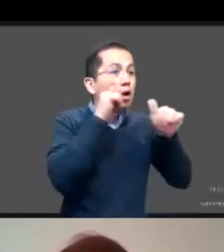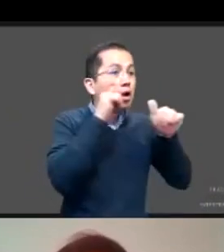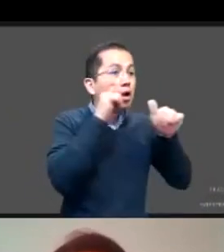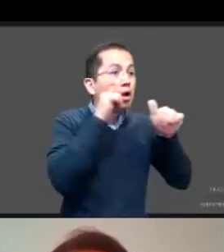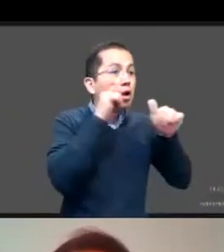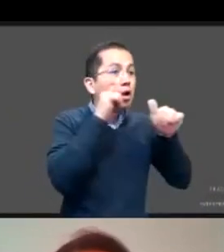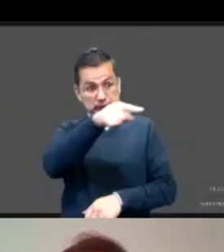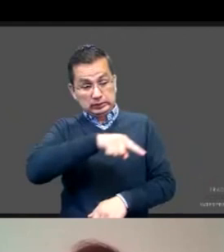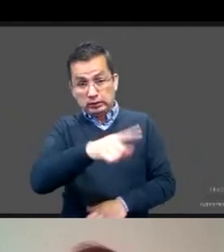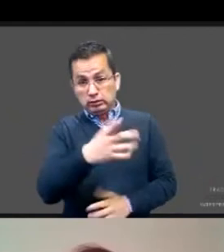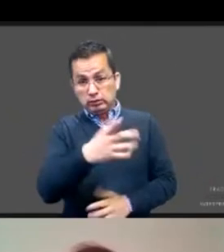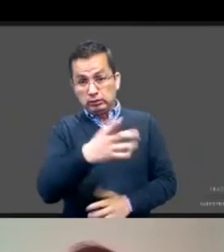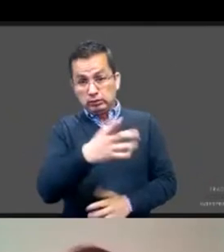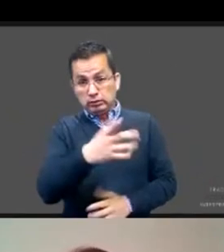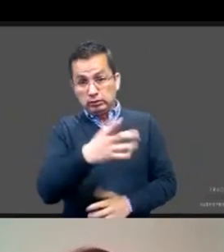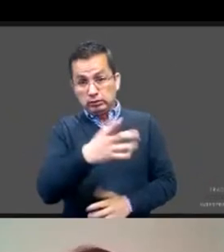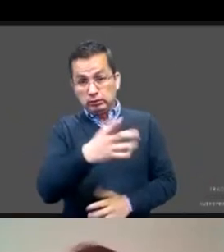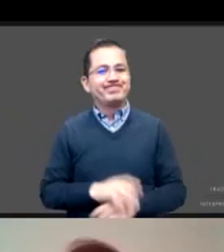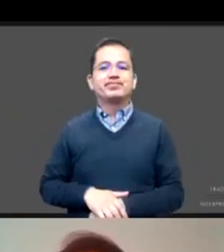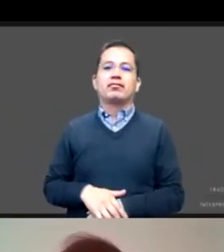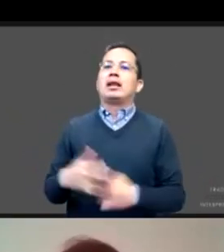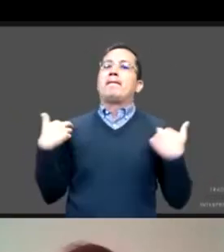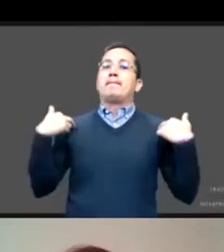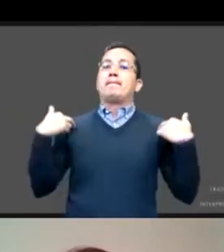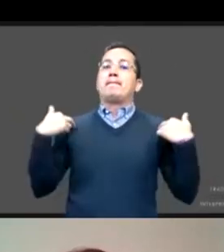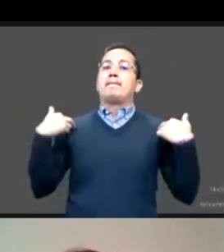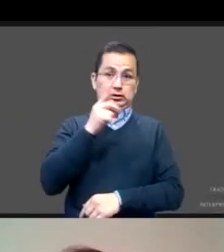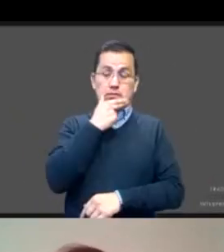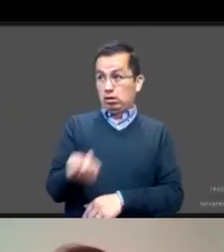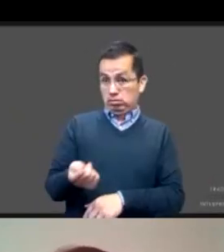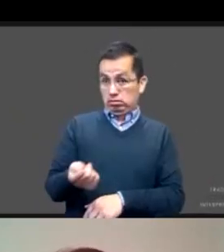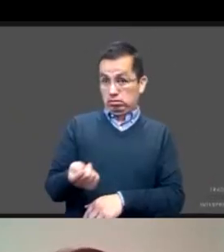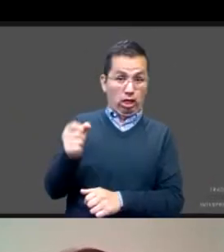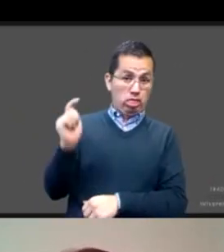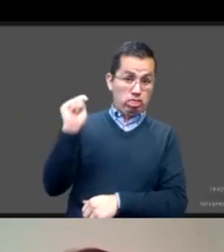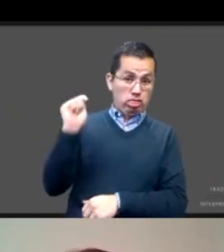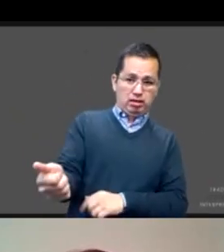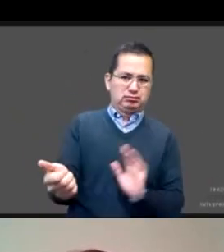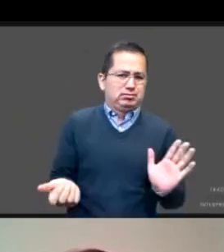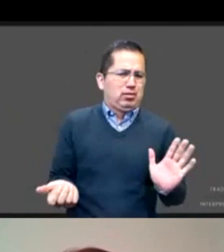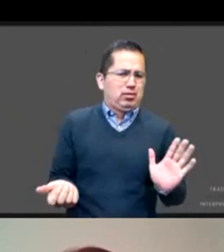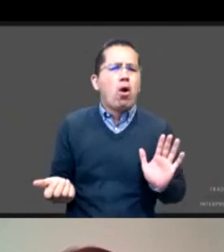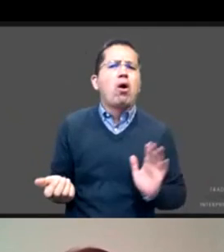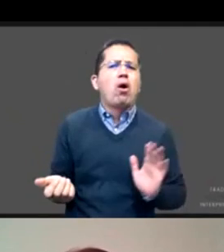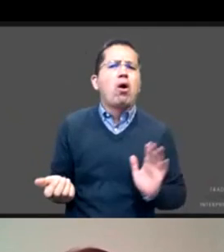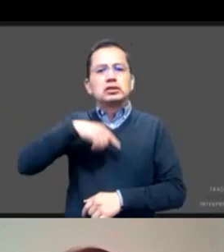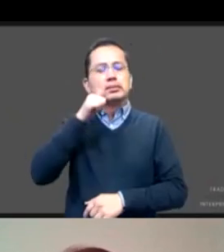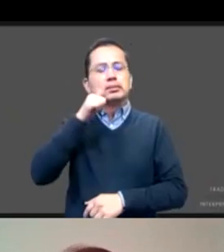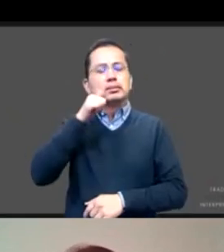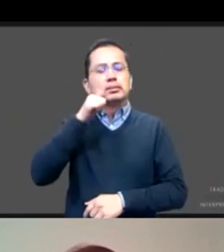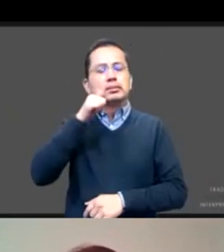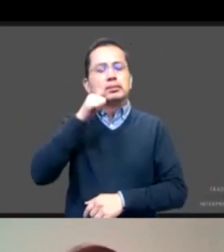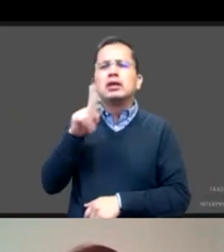maestros, siempre nos tocó un montón regresar como a por qué querían ser maestros, por qué querían transformar la vida de estos jóvenes y adolescentes que